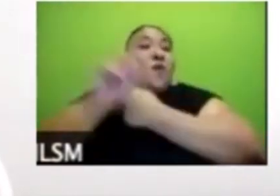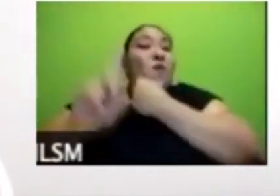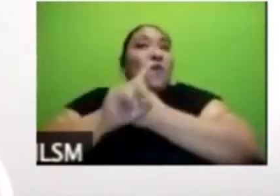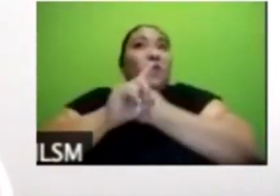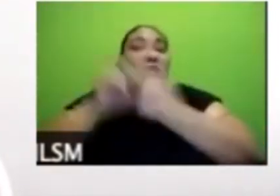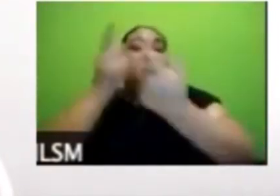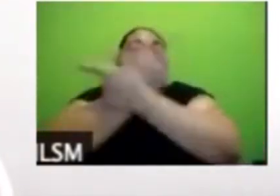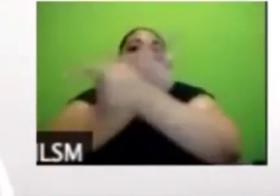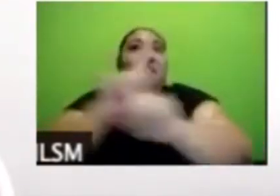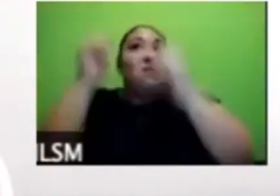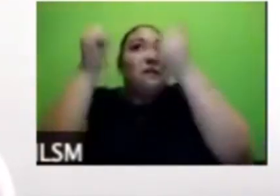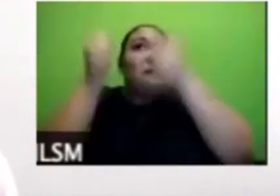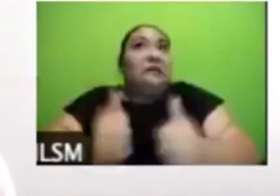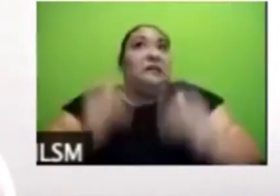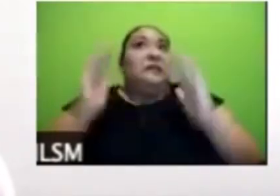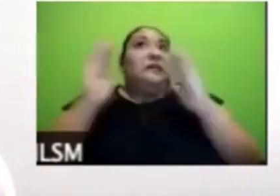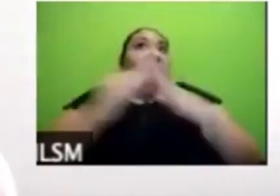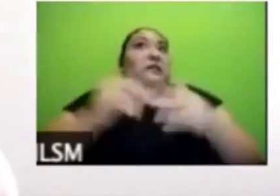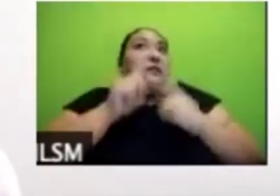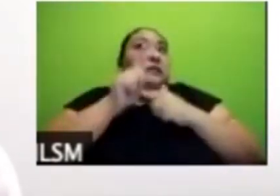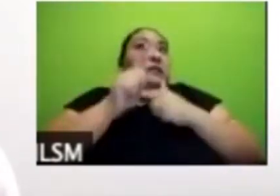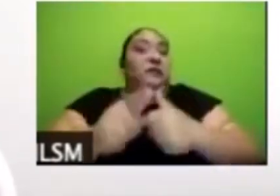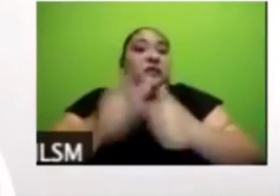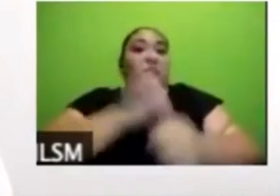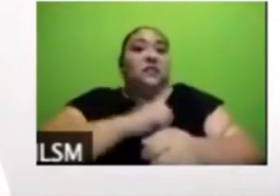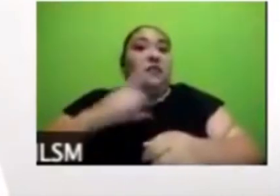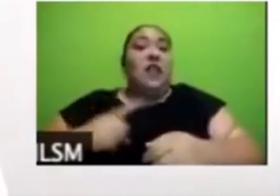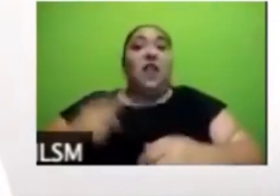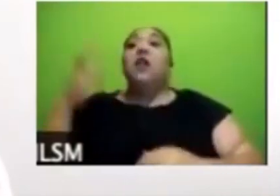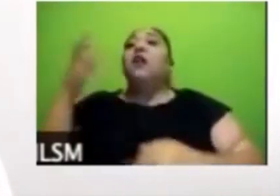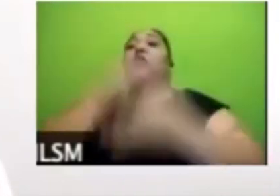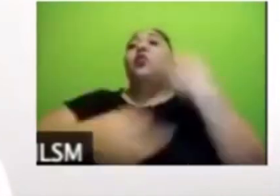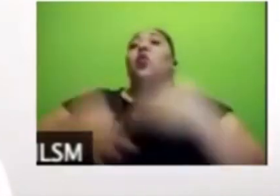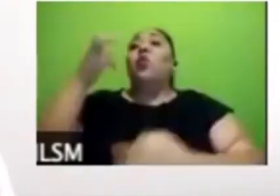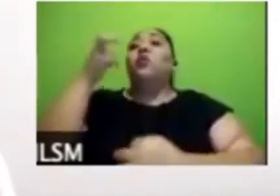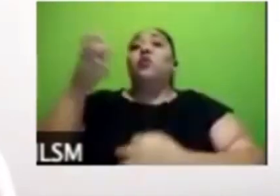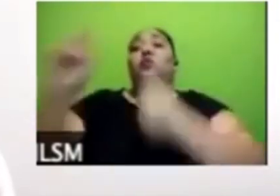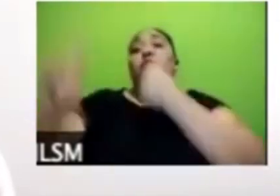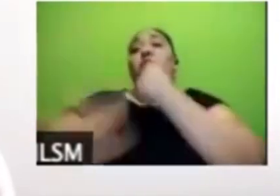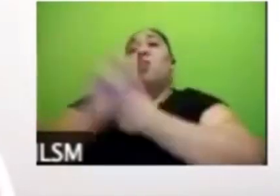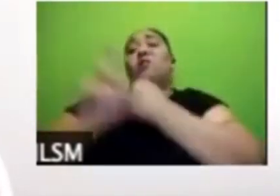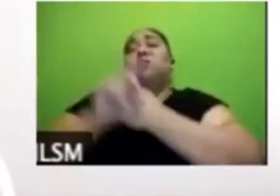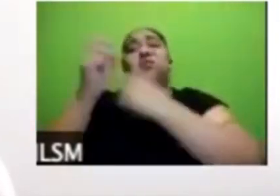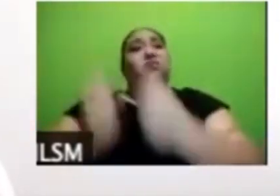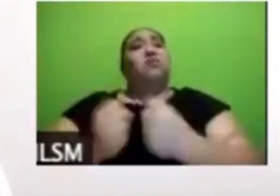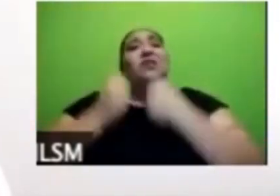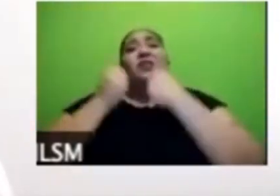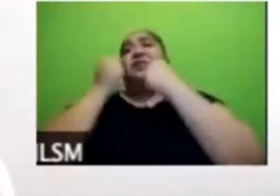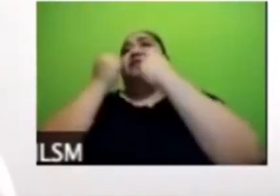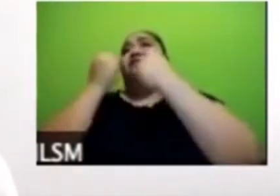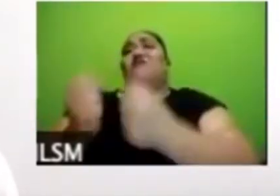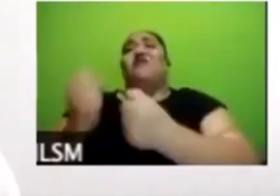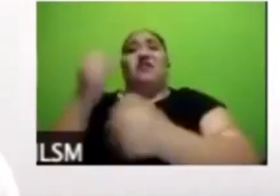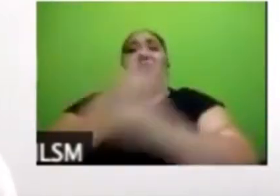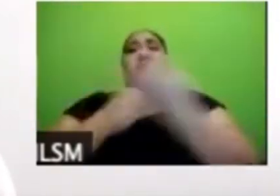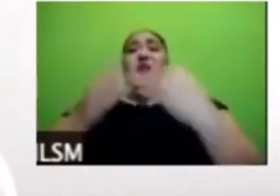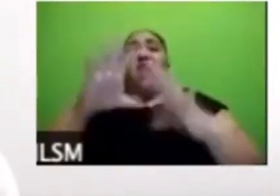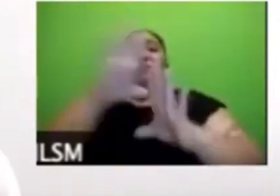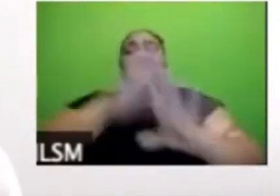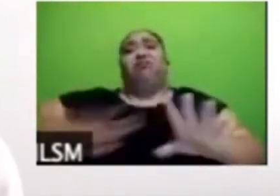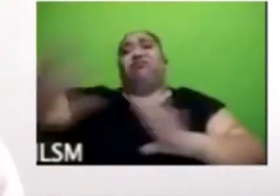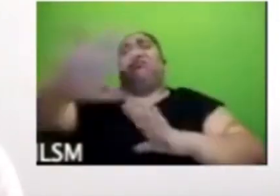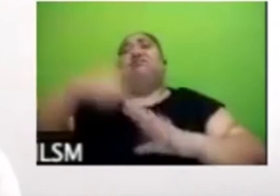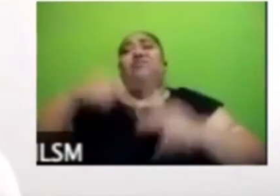los que se está enfrentando la población mexicana salud economía pero economía subsistencia y libertades